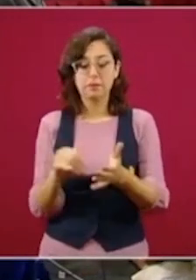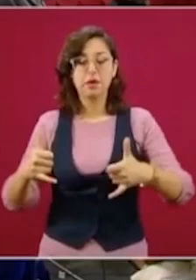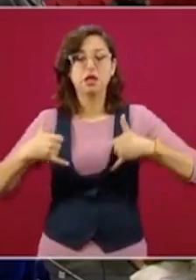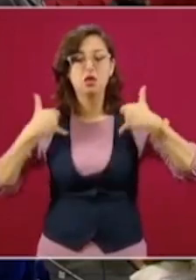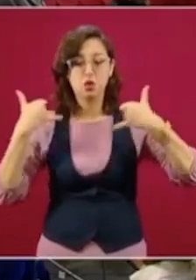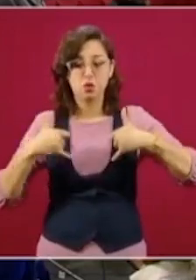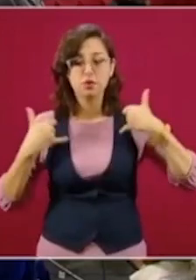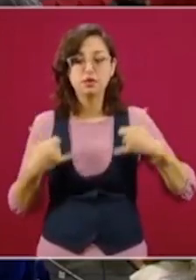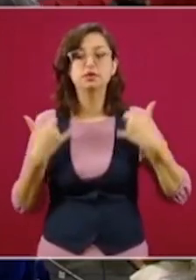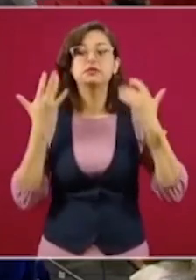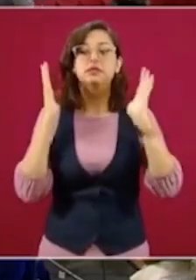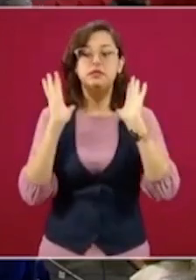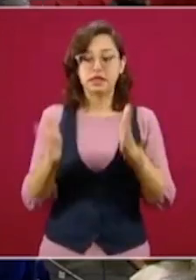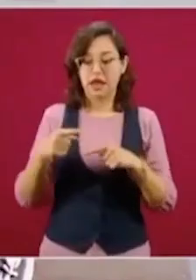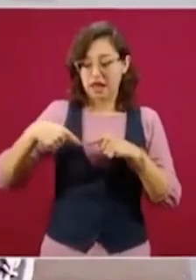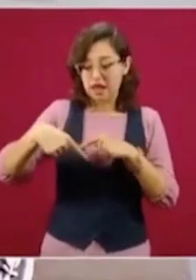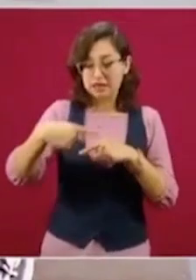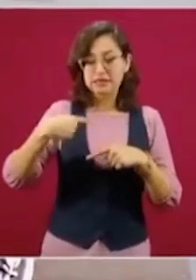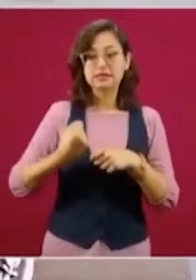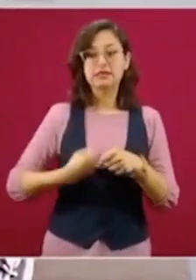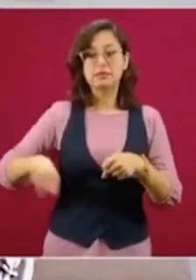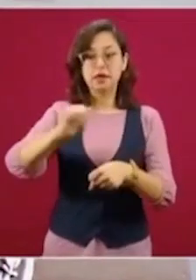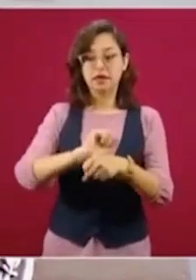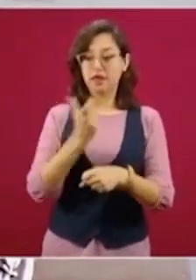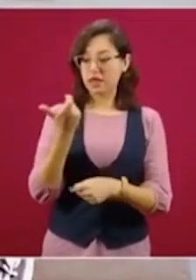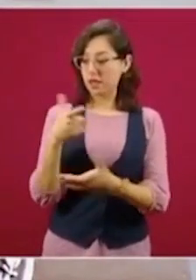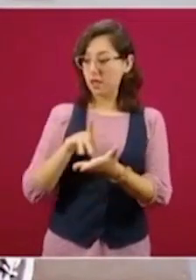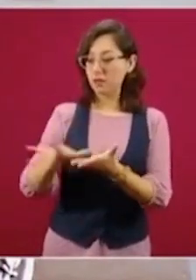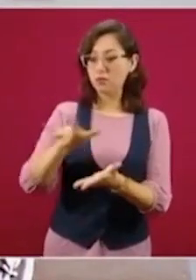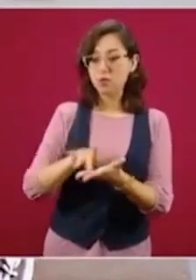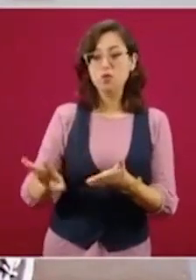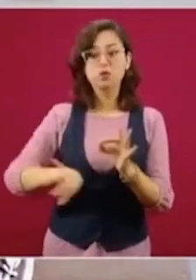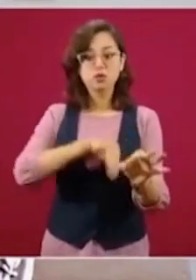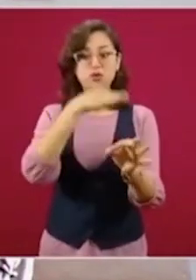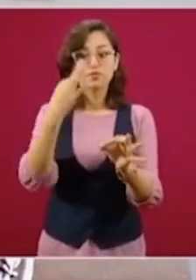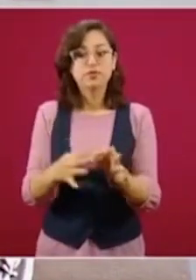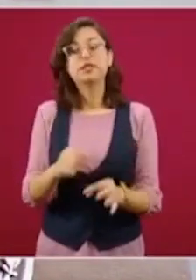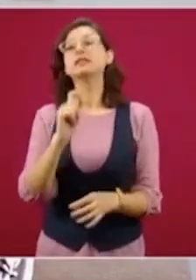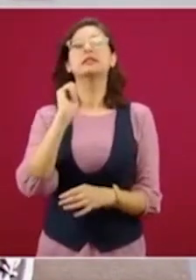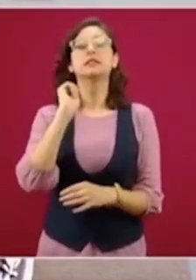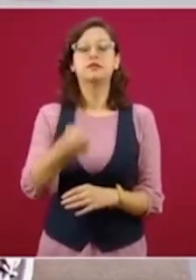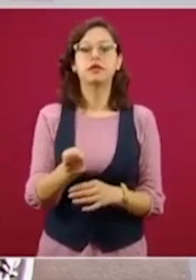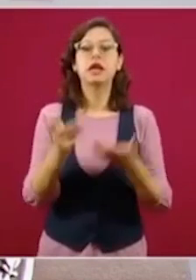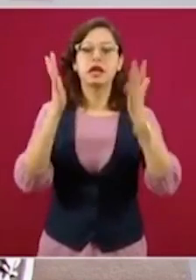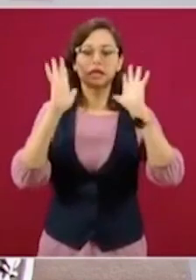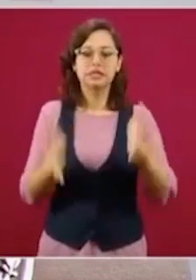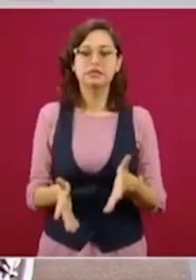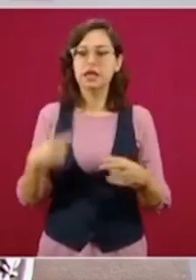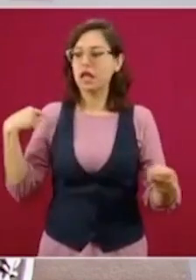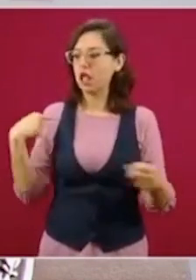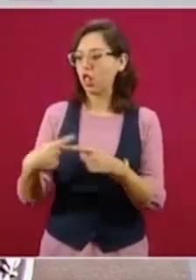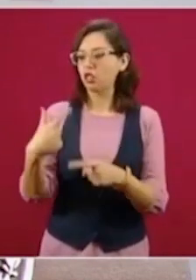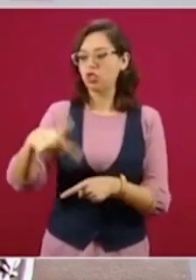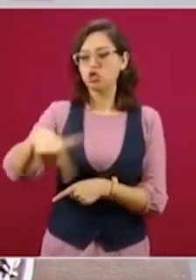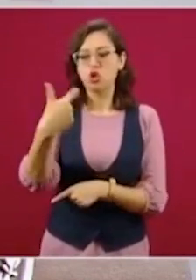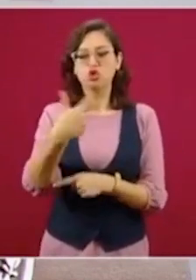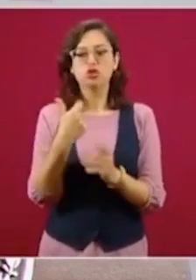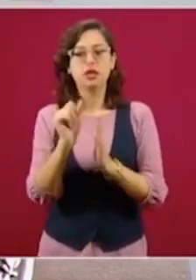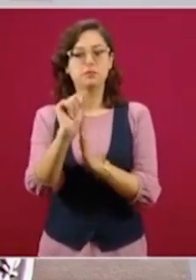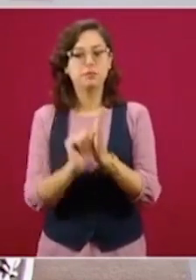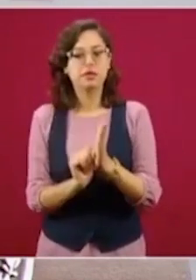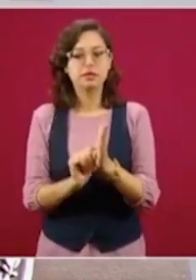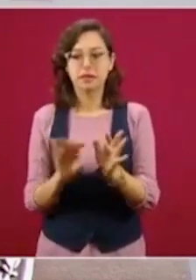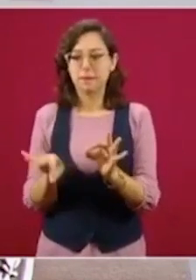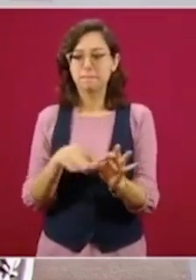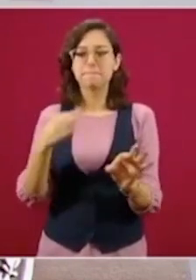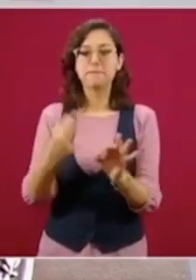recibiendo su apoyo esta semana. ¿Qué quiere decir? Que ya se capacitaron, ya terminaron los 12 meses, se les está dando un